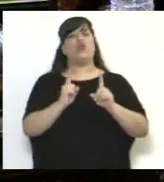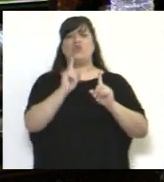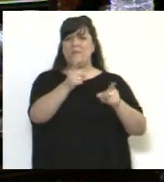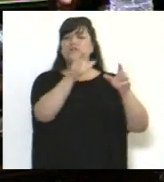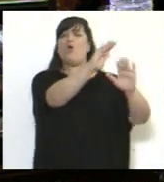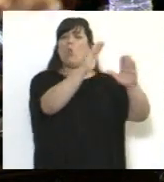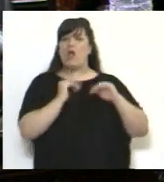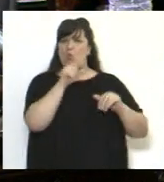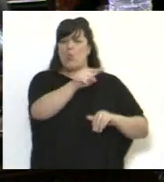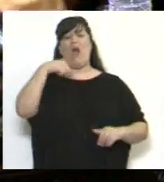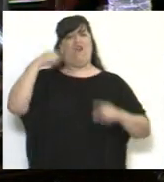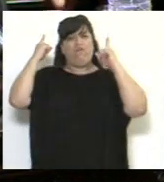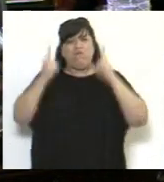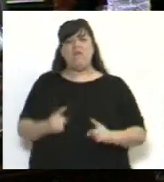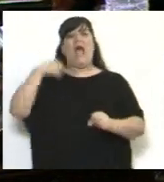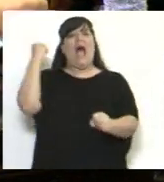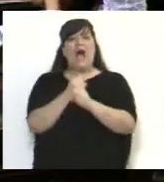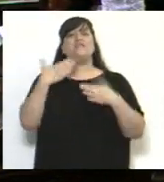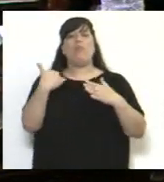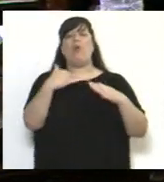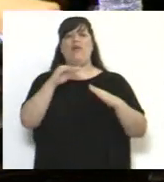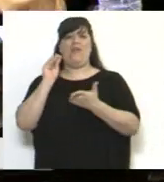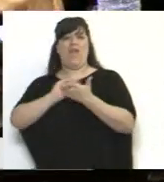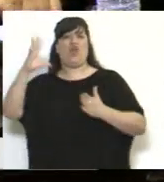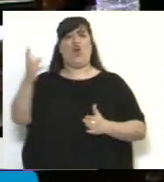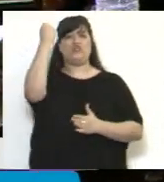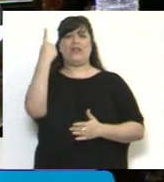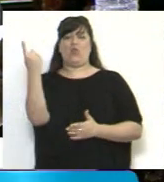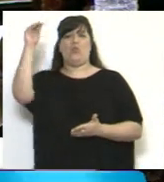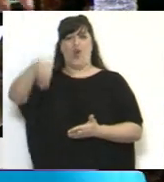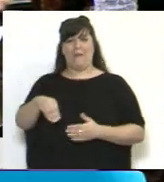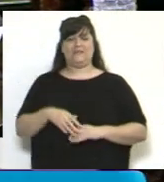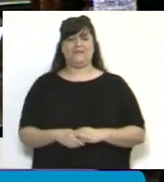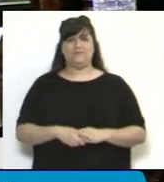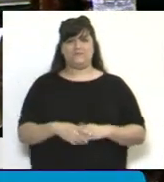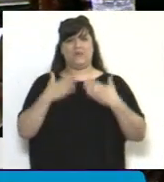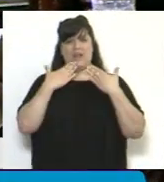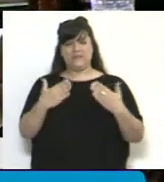presidenta, acá hasta que consigamos el diputado que dé el quórum. Gracias presidente.